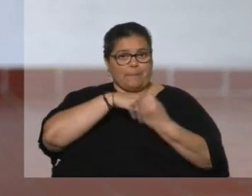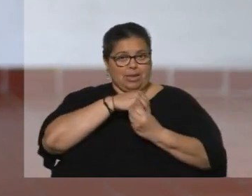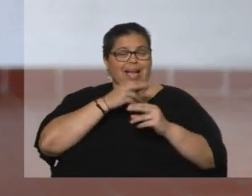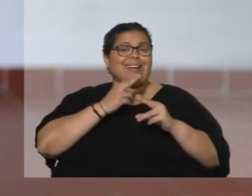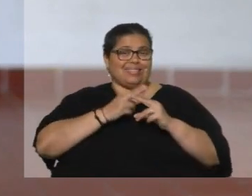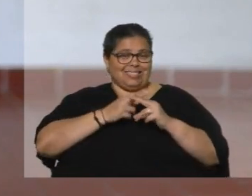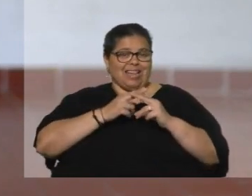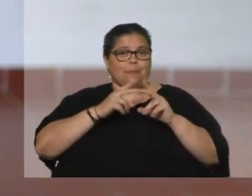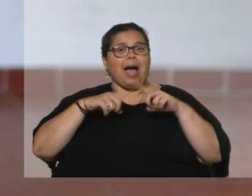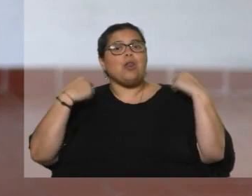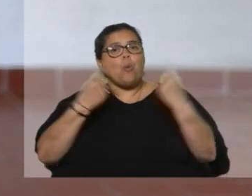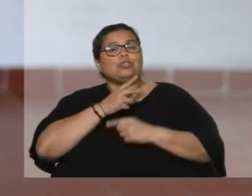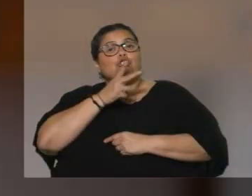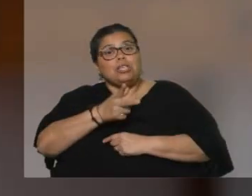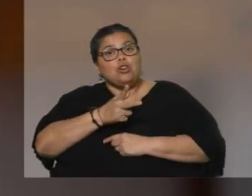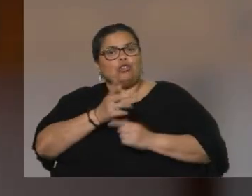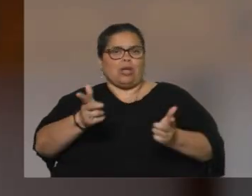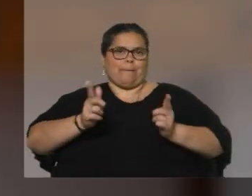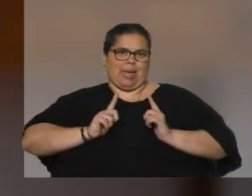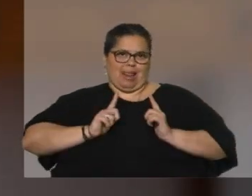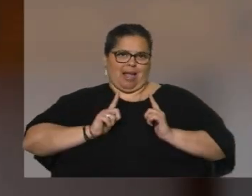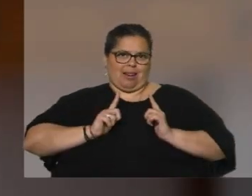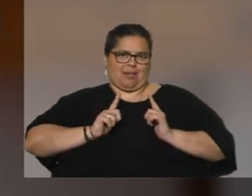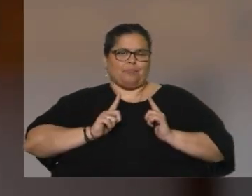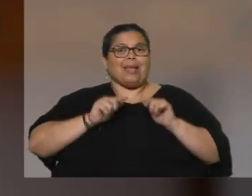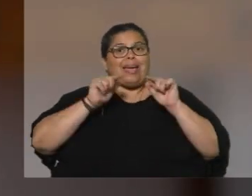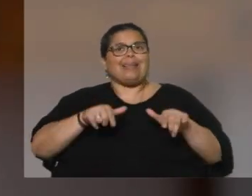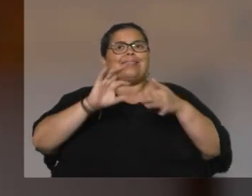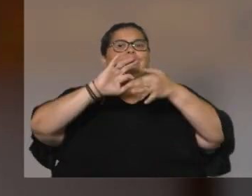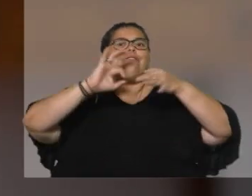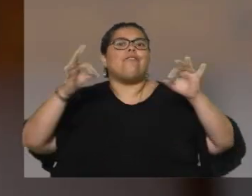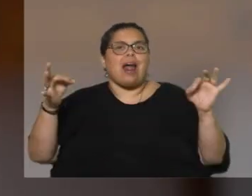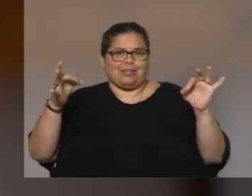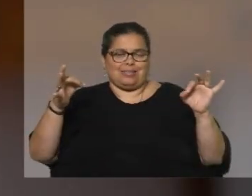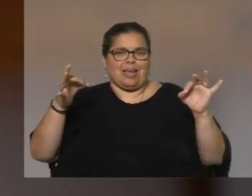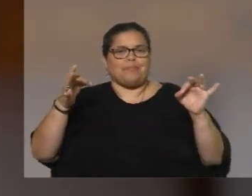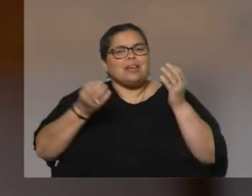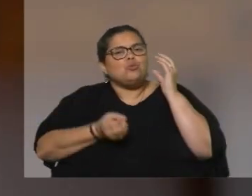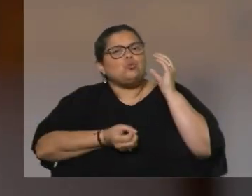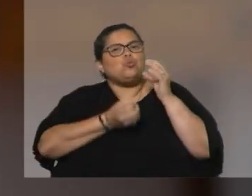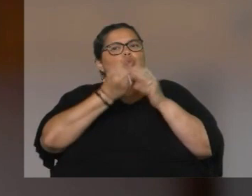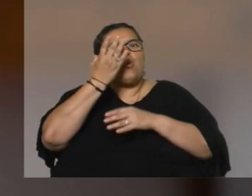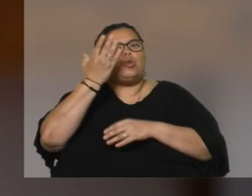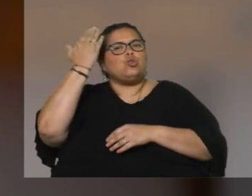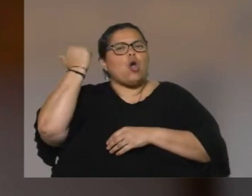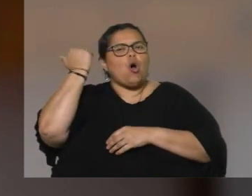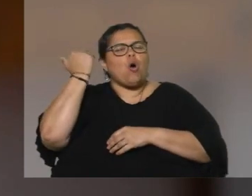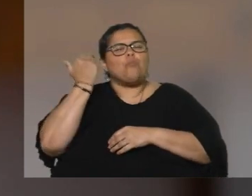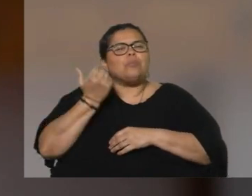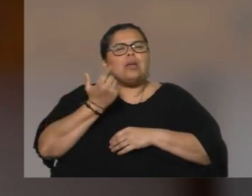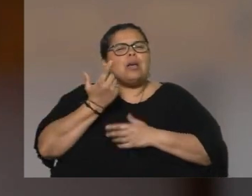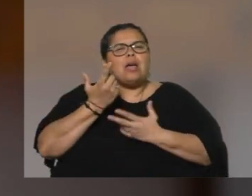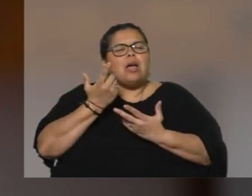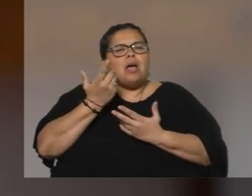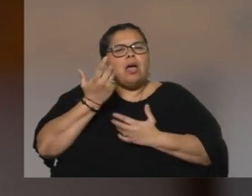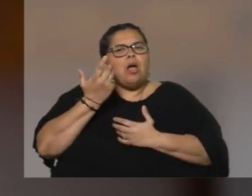hijos nos esperan. Una frase que nació de un lugar